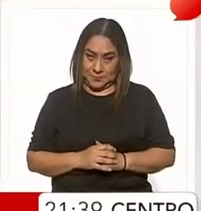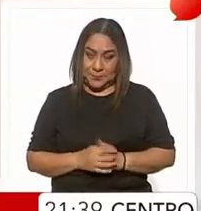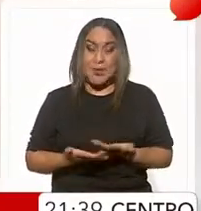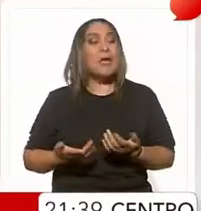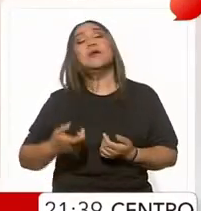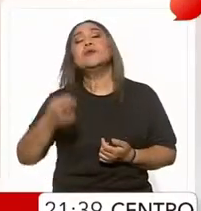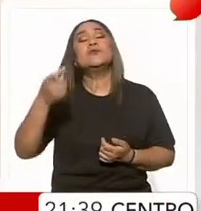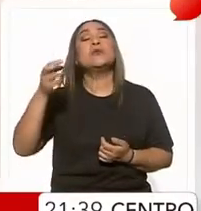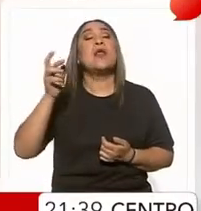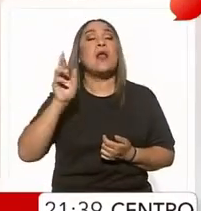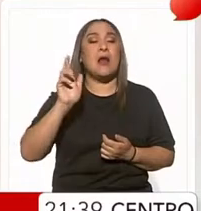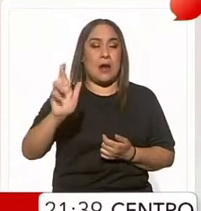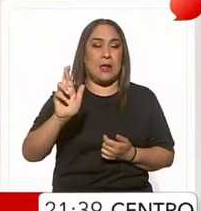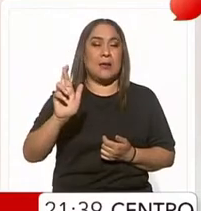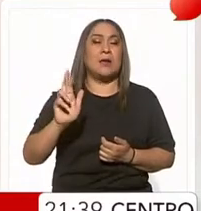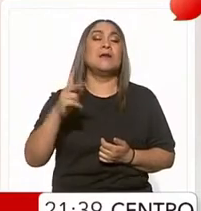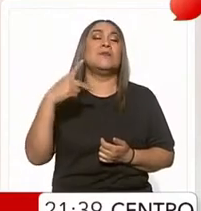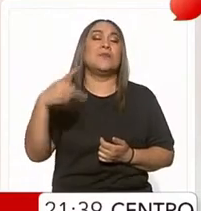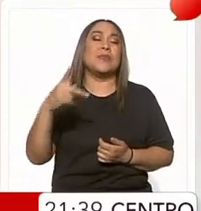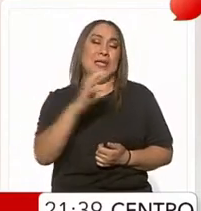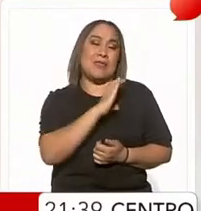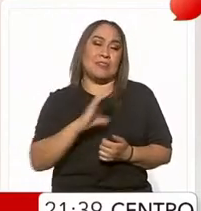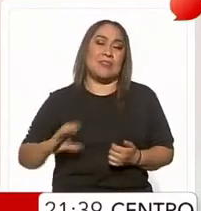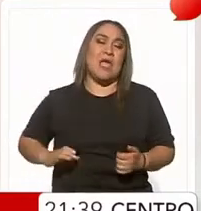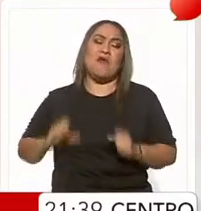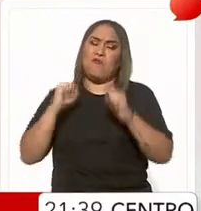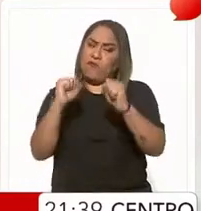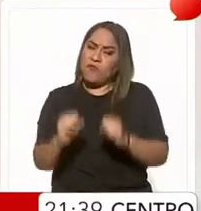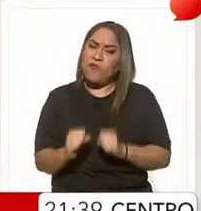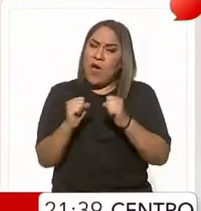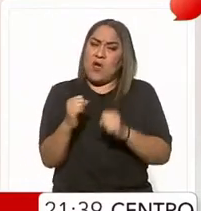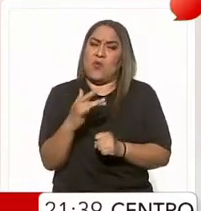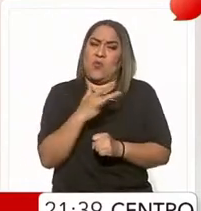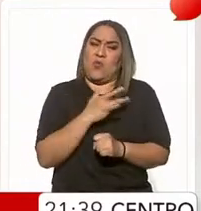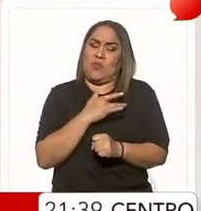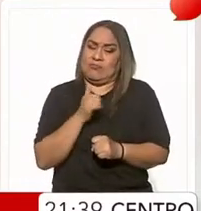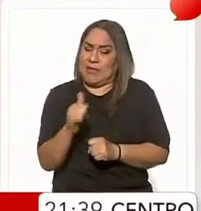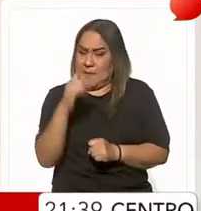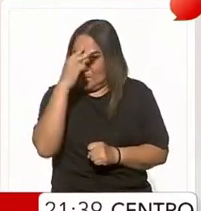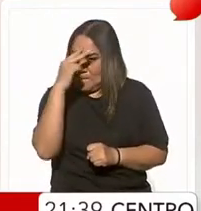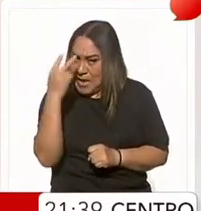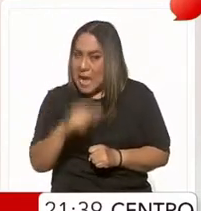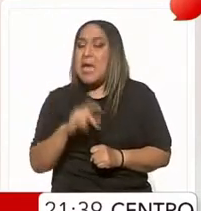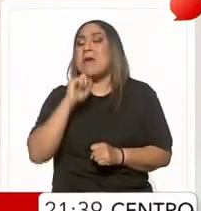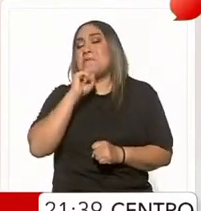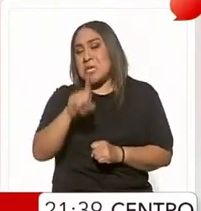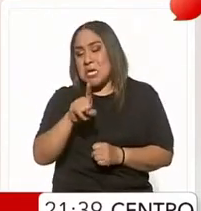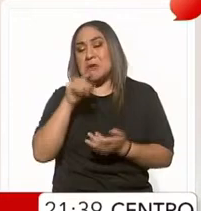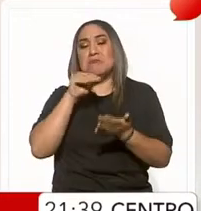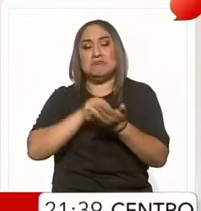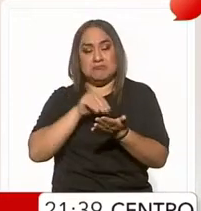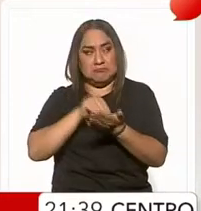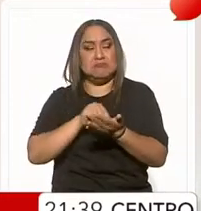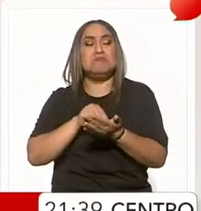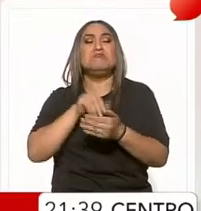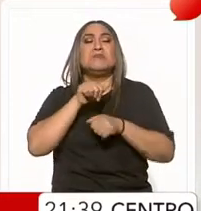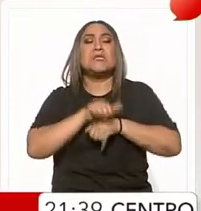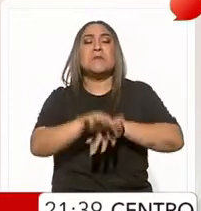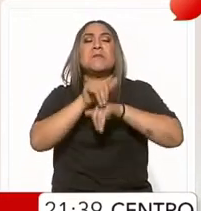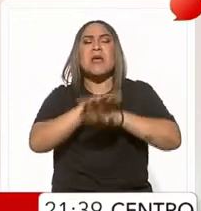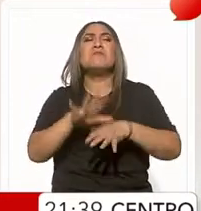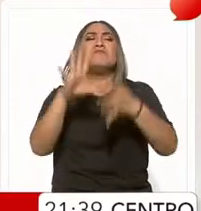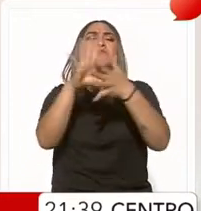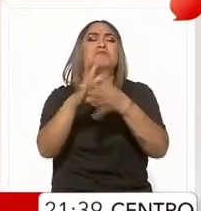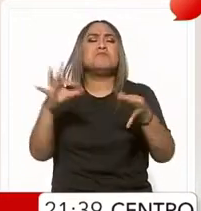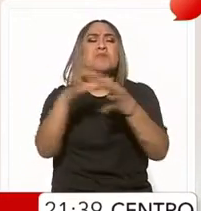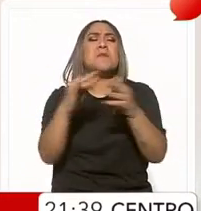Xochitl Galvez, candidata de Fuerza y Corazón por México, también siguió su marcha, entre otros asuntos, esquivó el tema del uso